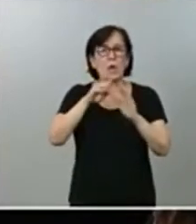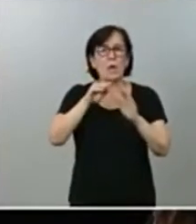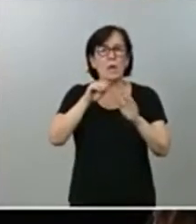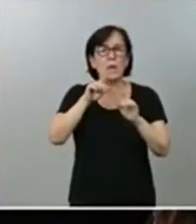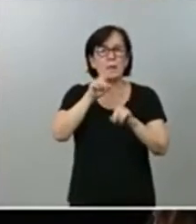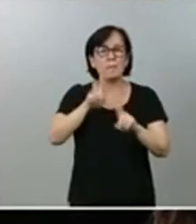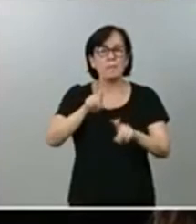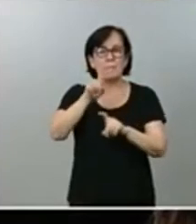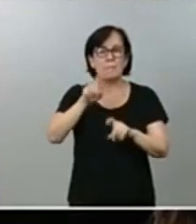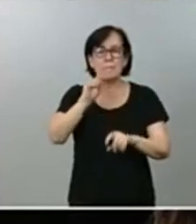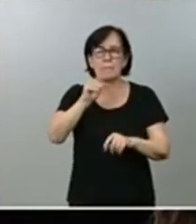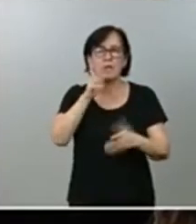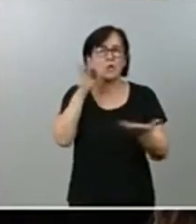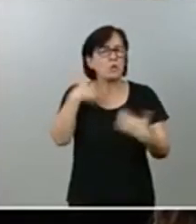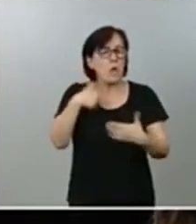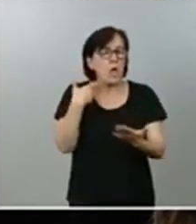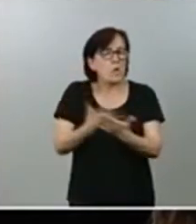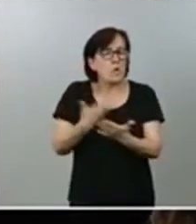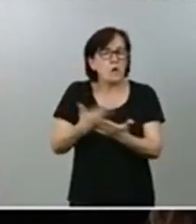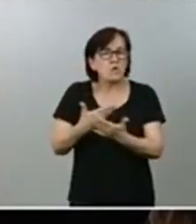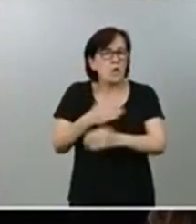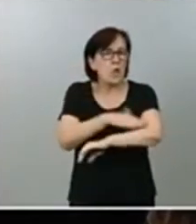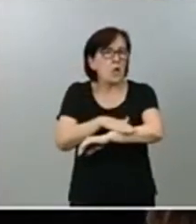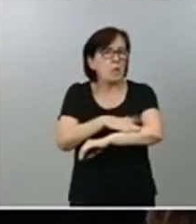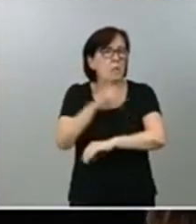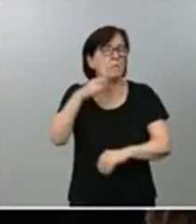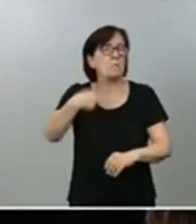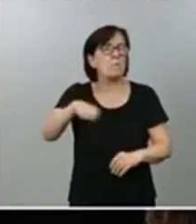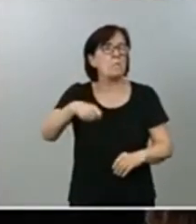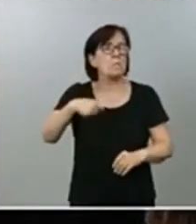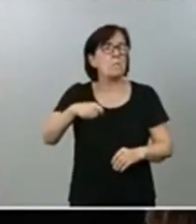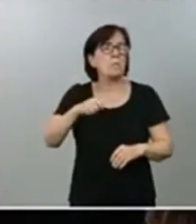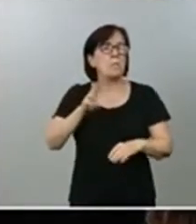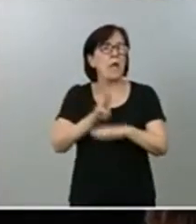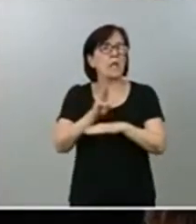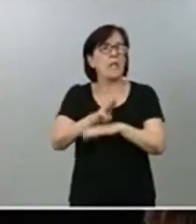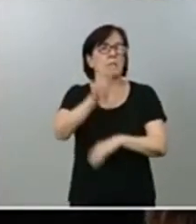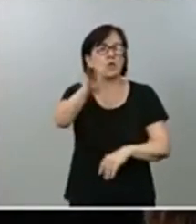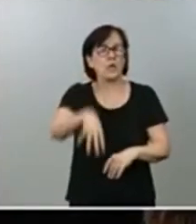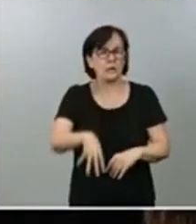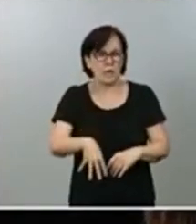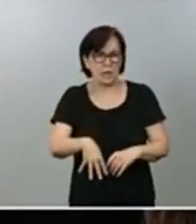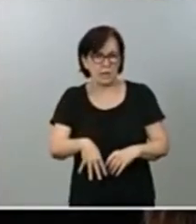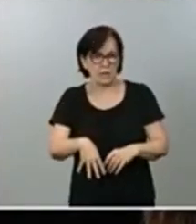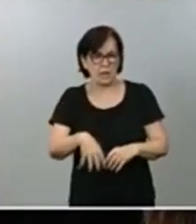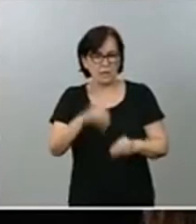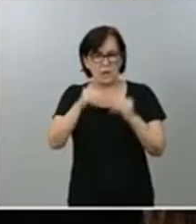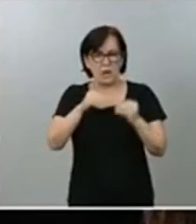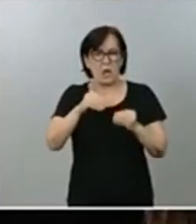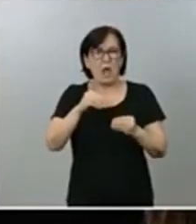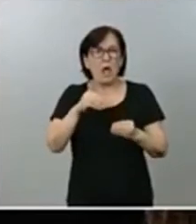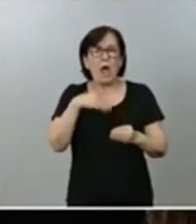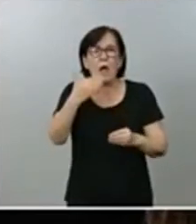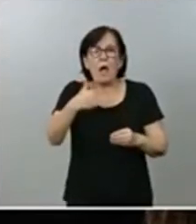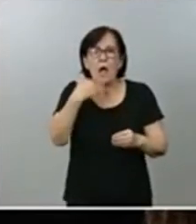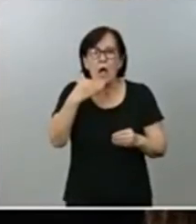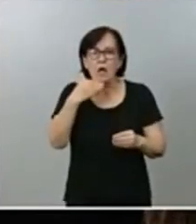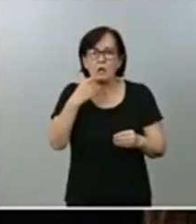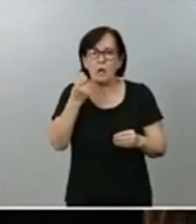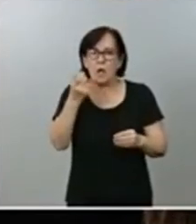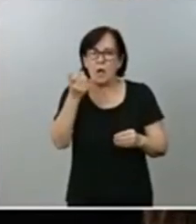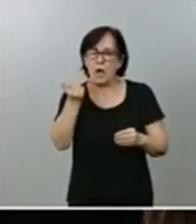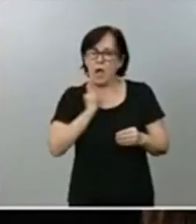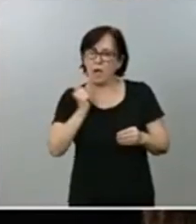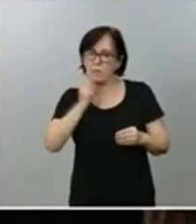no tiene constancia de que el presidente del Parlamento catalán haya sido víctima de un hackeo o de una sustración